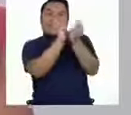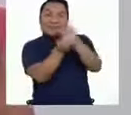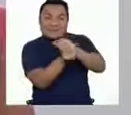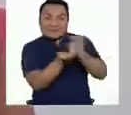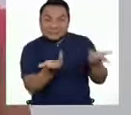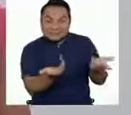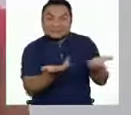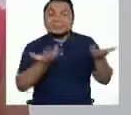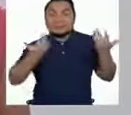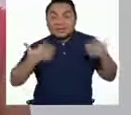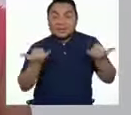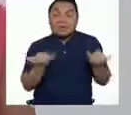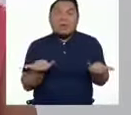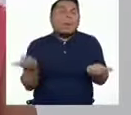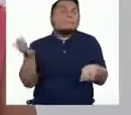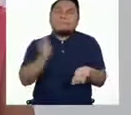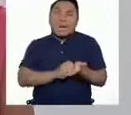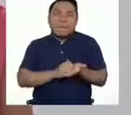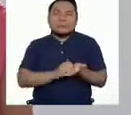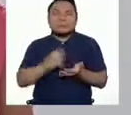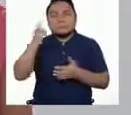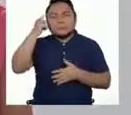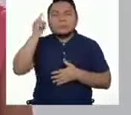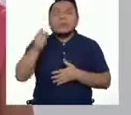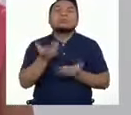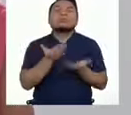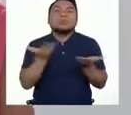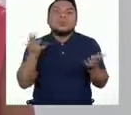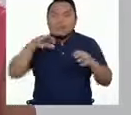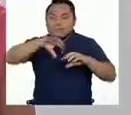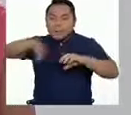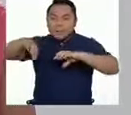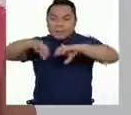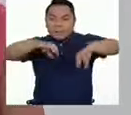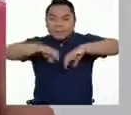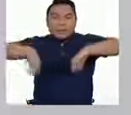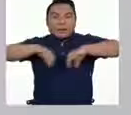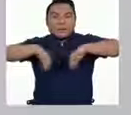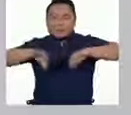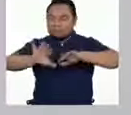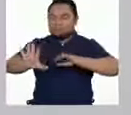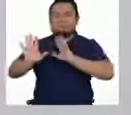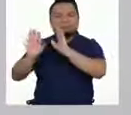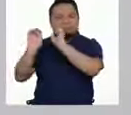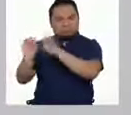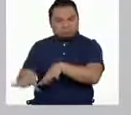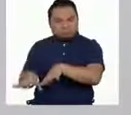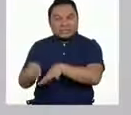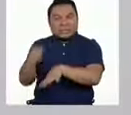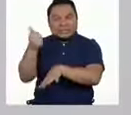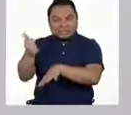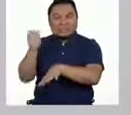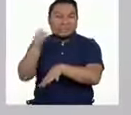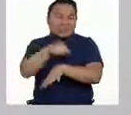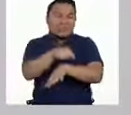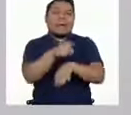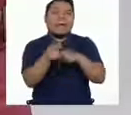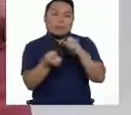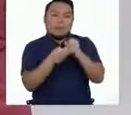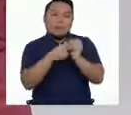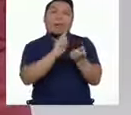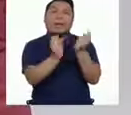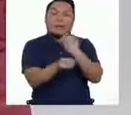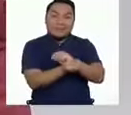Pues hoy exploraremos más sobre esto y hablaremos de la clasificación y cómo podemos saber qué objeto pertenece a qué lugar.